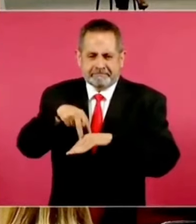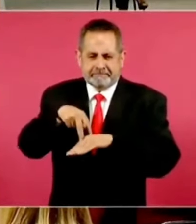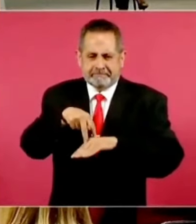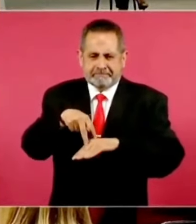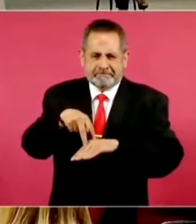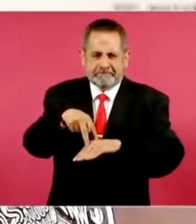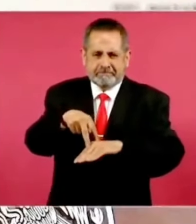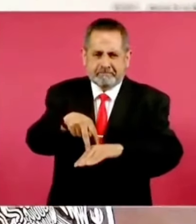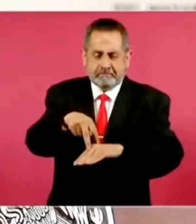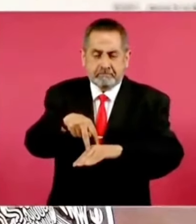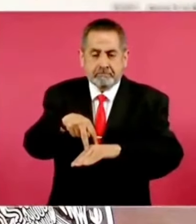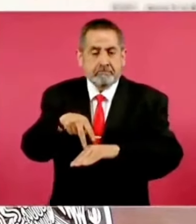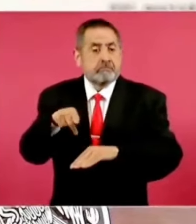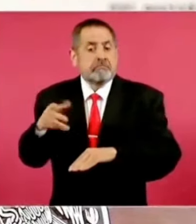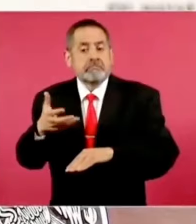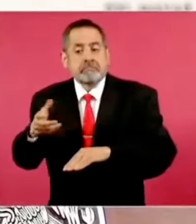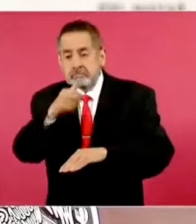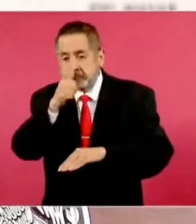Y él lo que hizo fue acostarse.